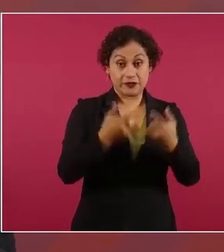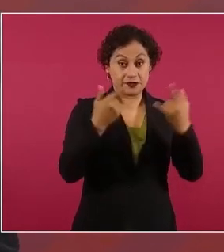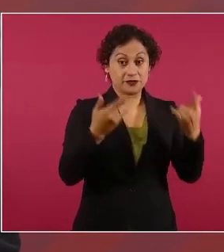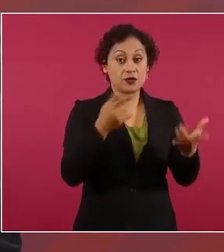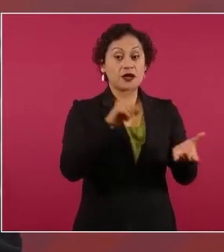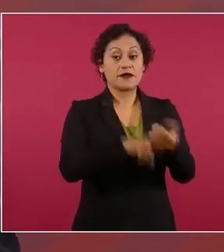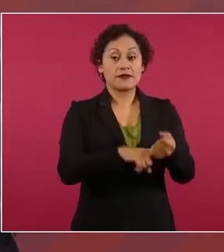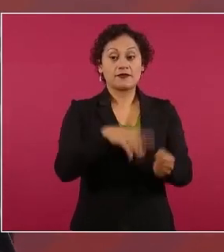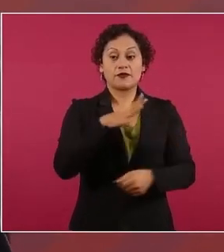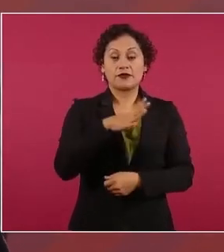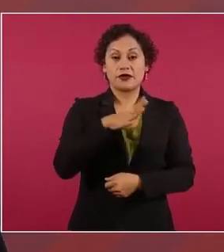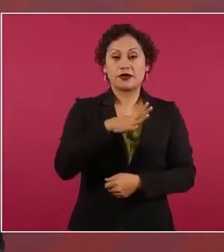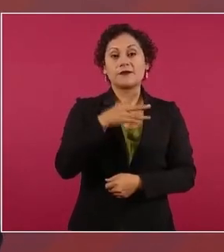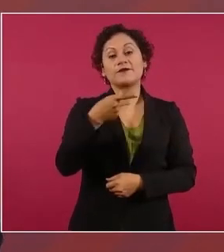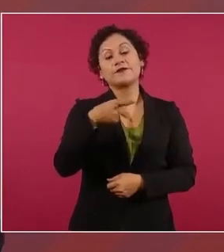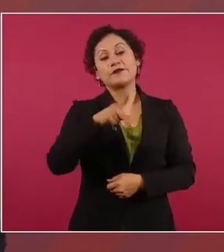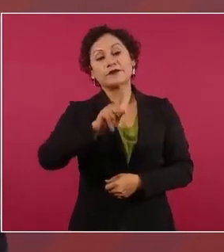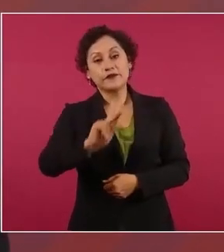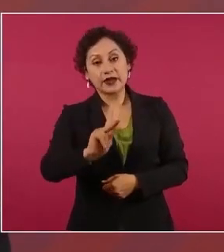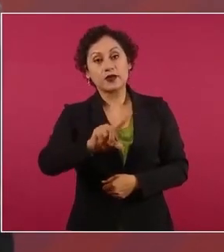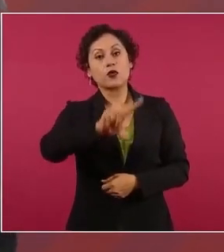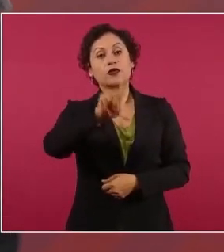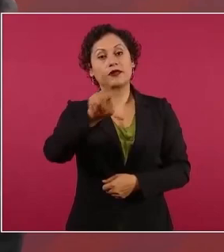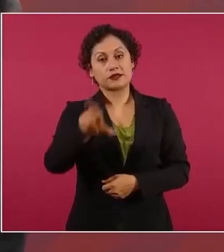el nuevo gobierno